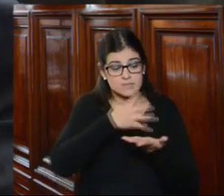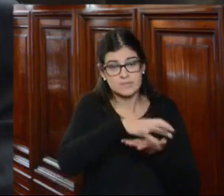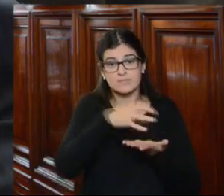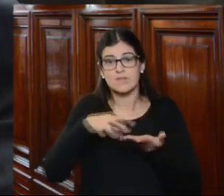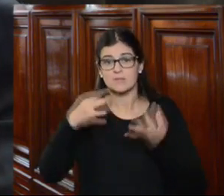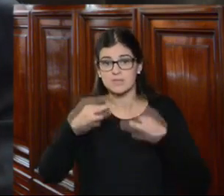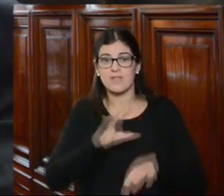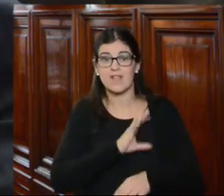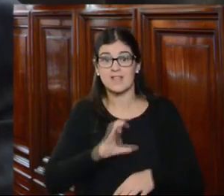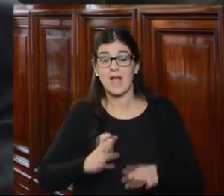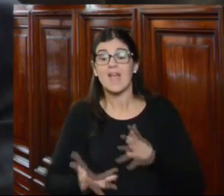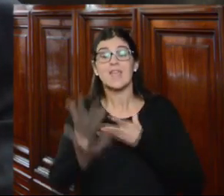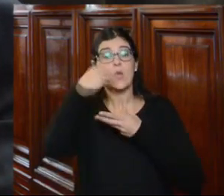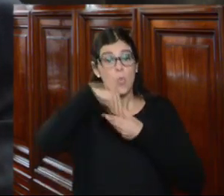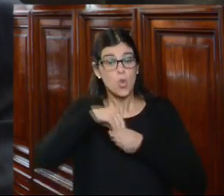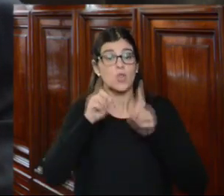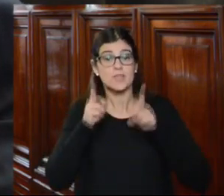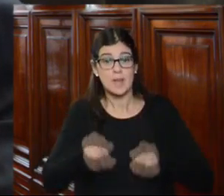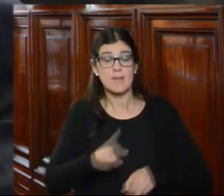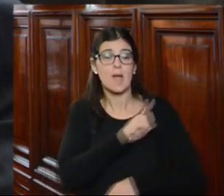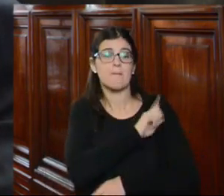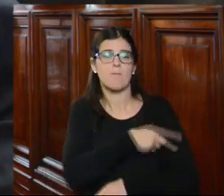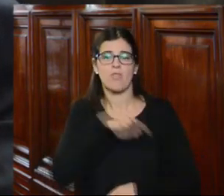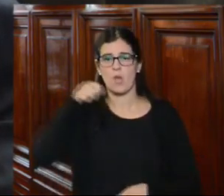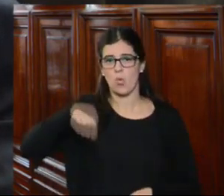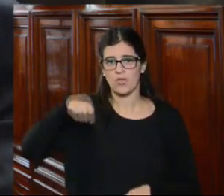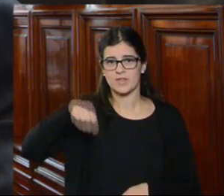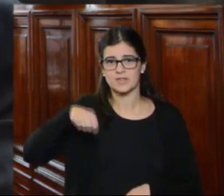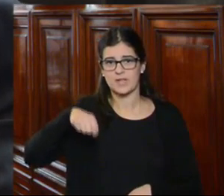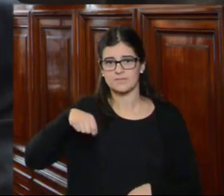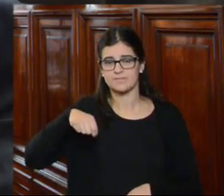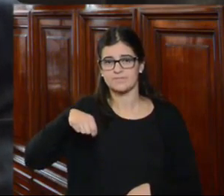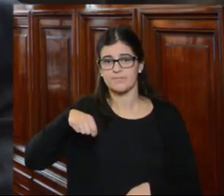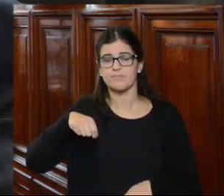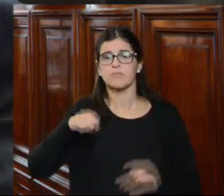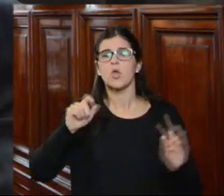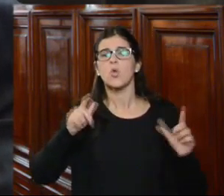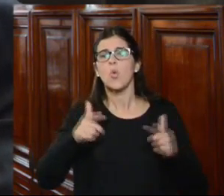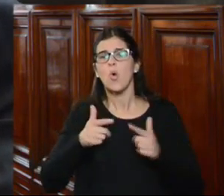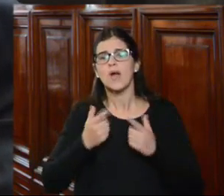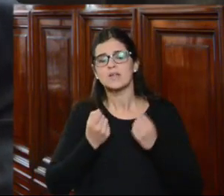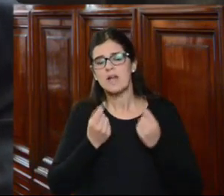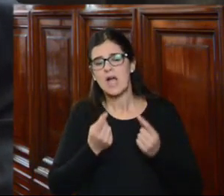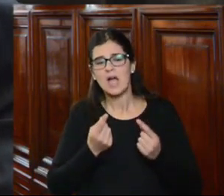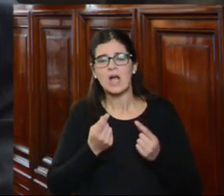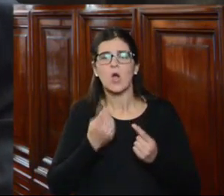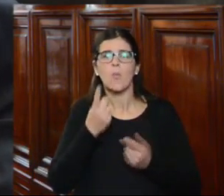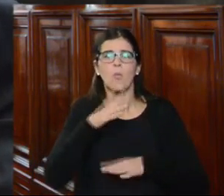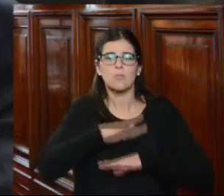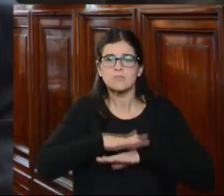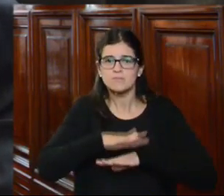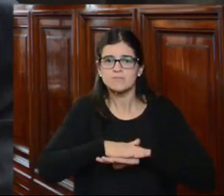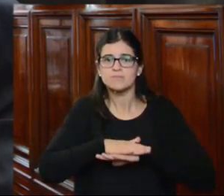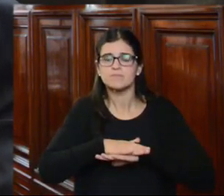Estado incluido el poder judicial no es concebida normalmente como una instancia